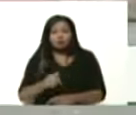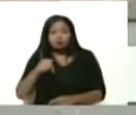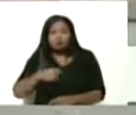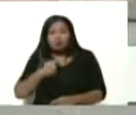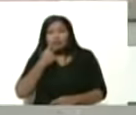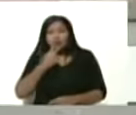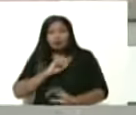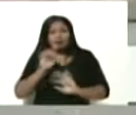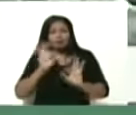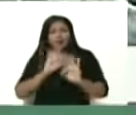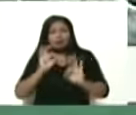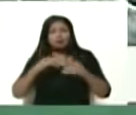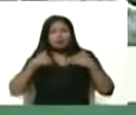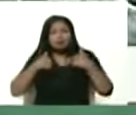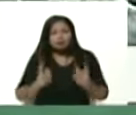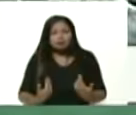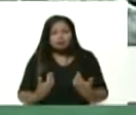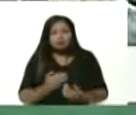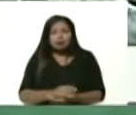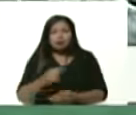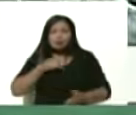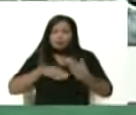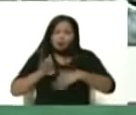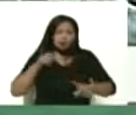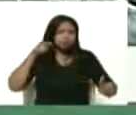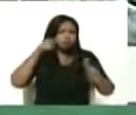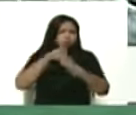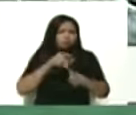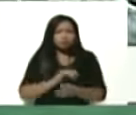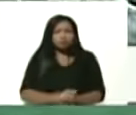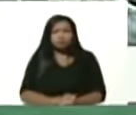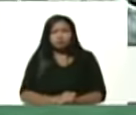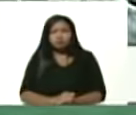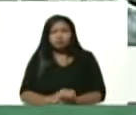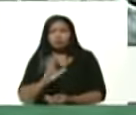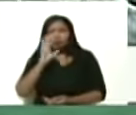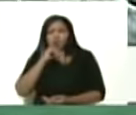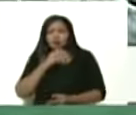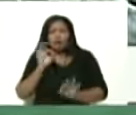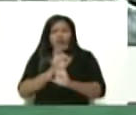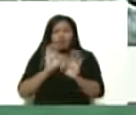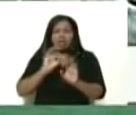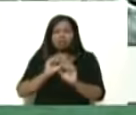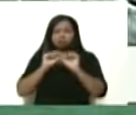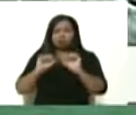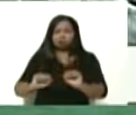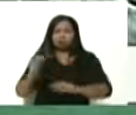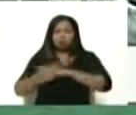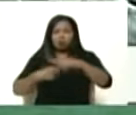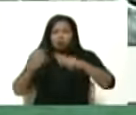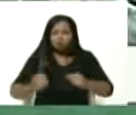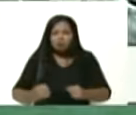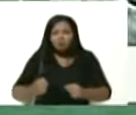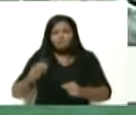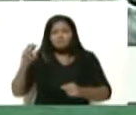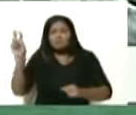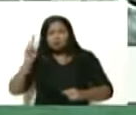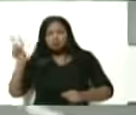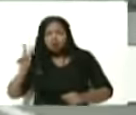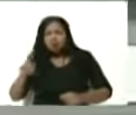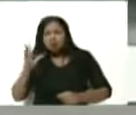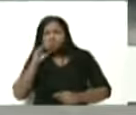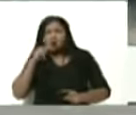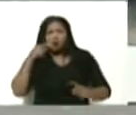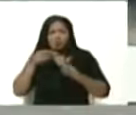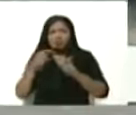nadie se rinde aquí vamos para adelante no habrá pelucón que detenga la revolución bolivariana no habrá